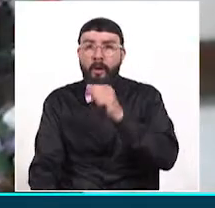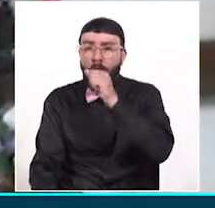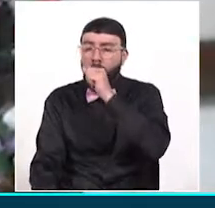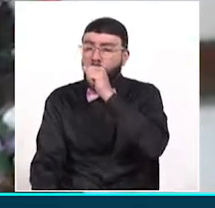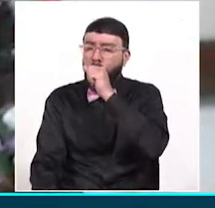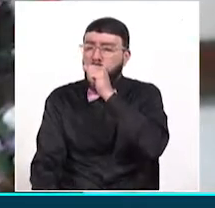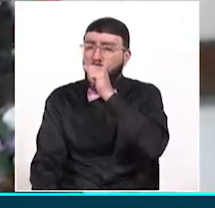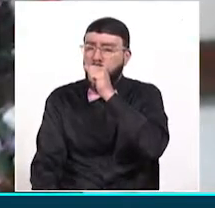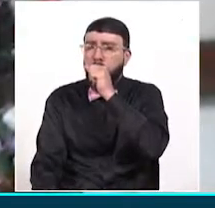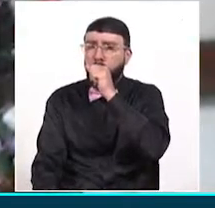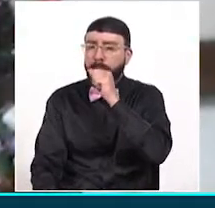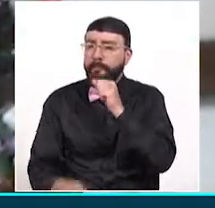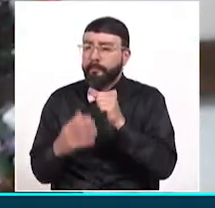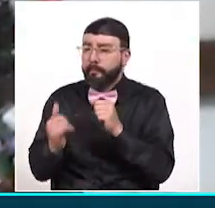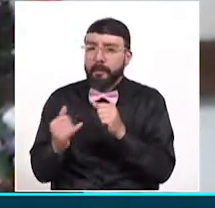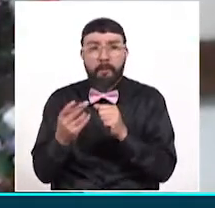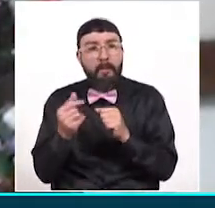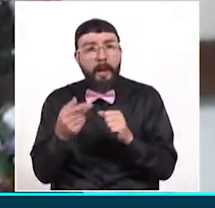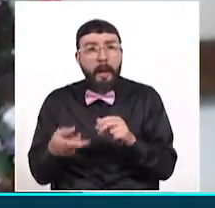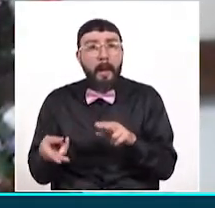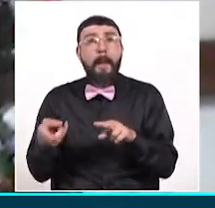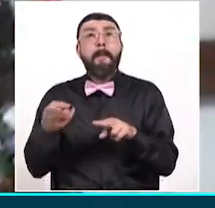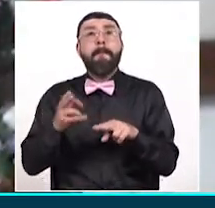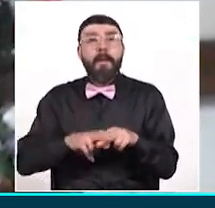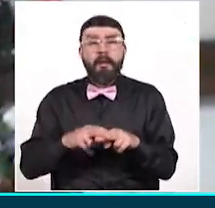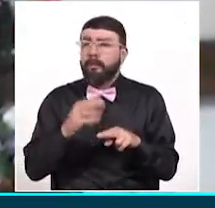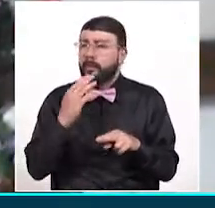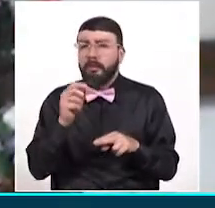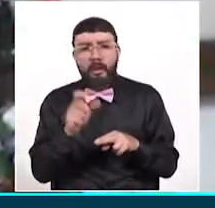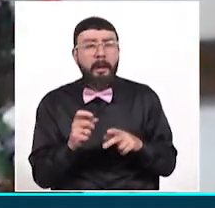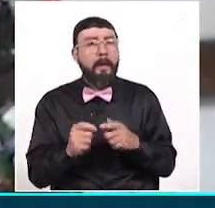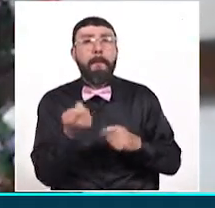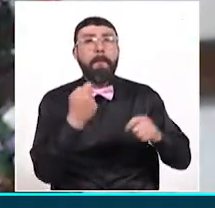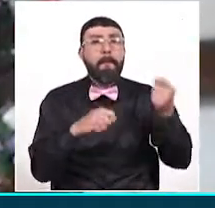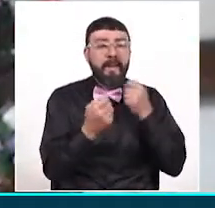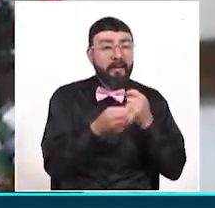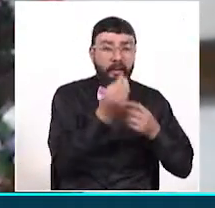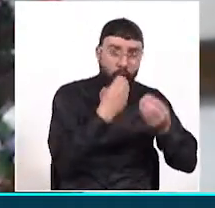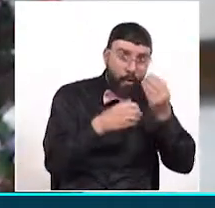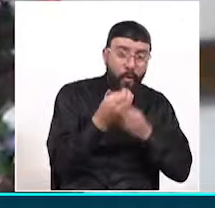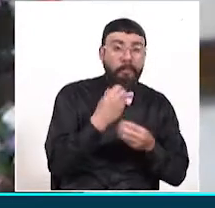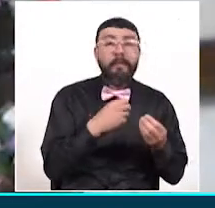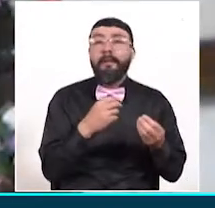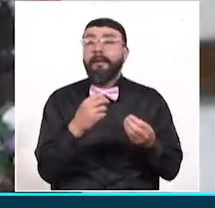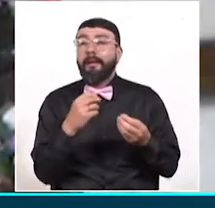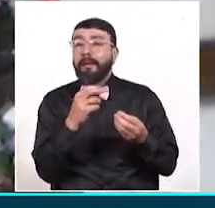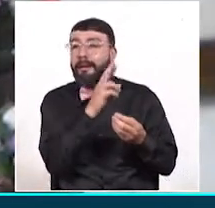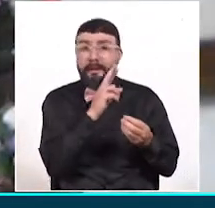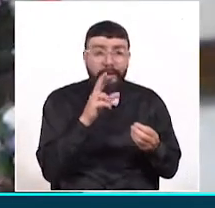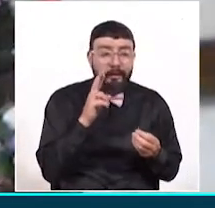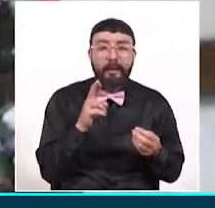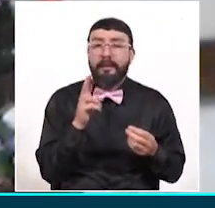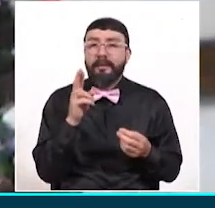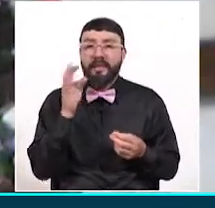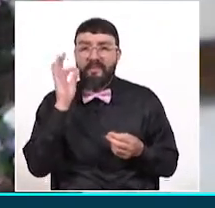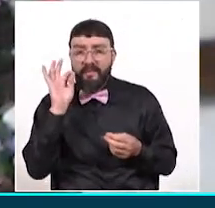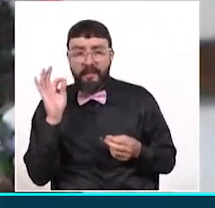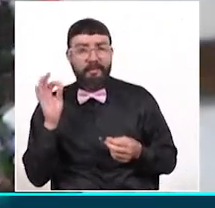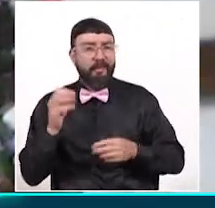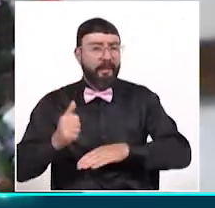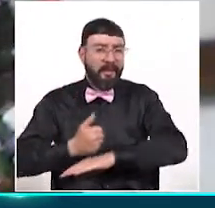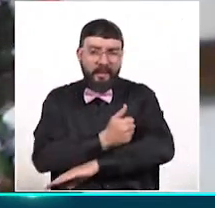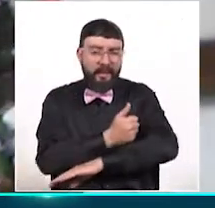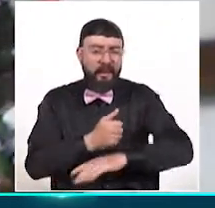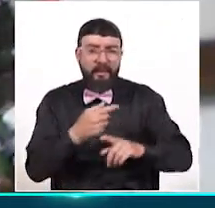incrementarían los costos para los que venden las comidas, para los restaurantes, cafeterías, cafés,